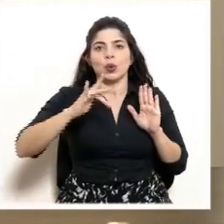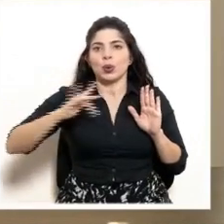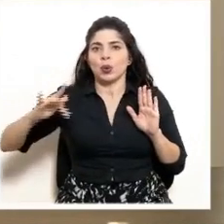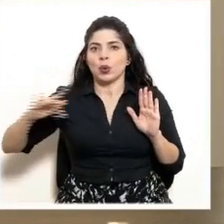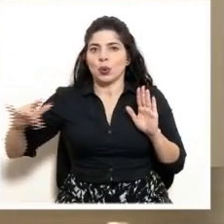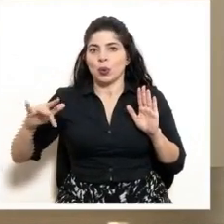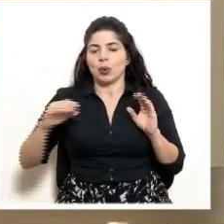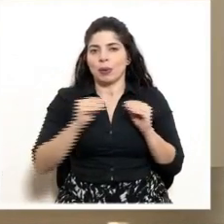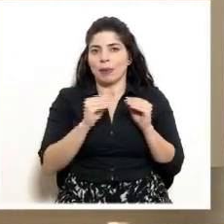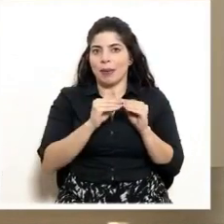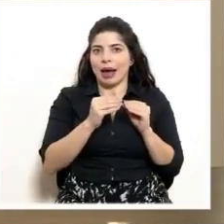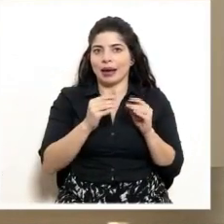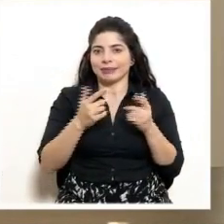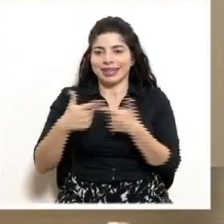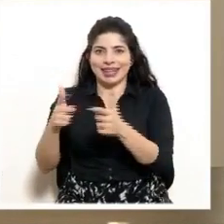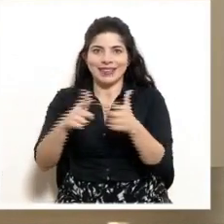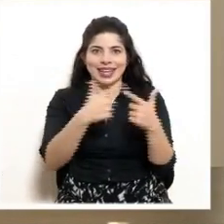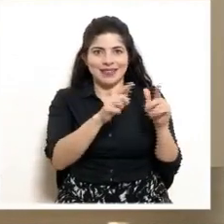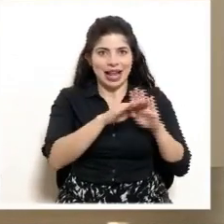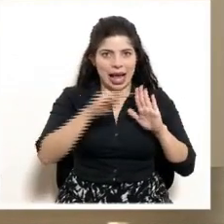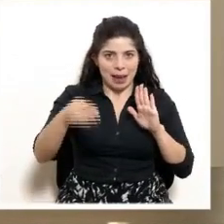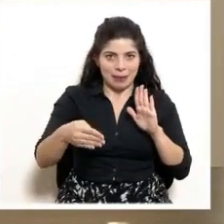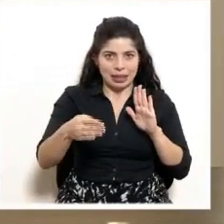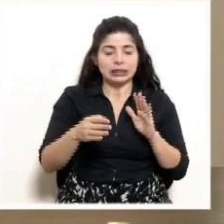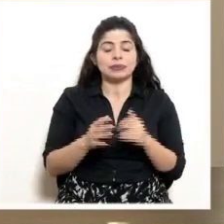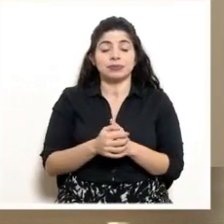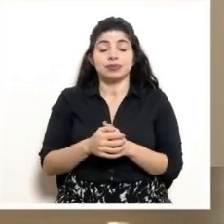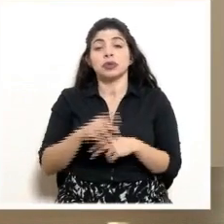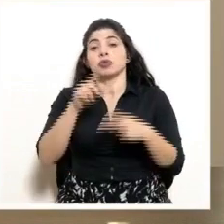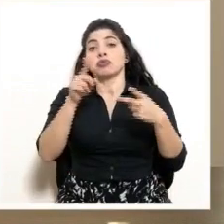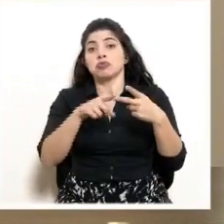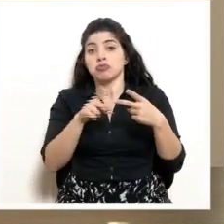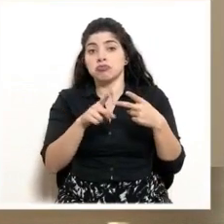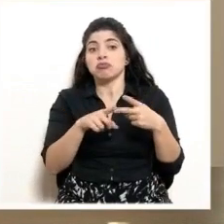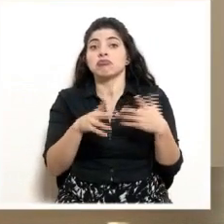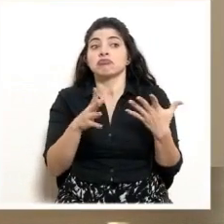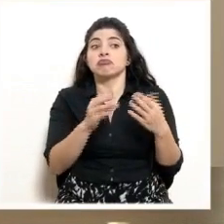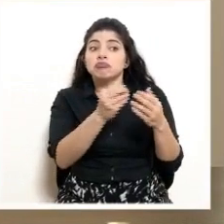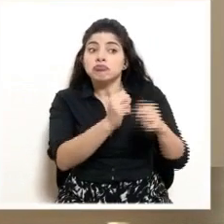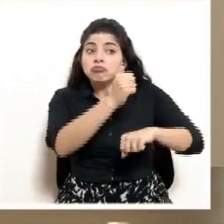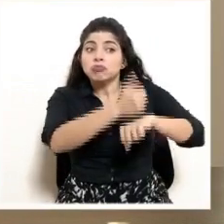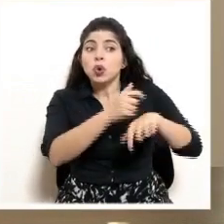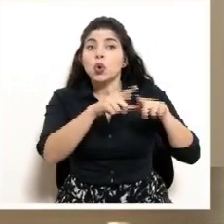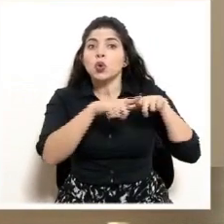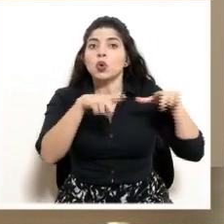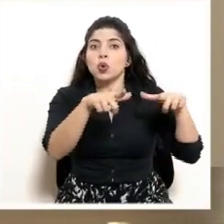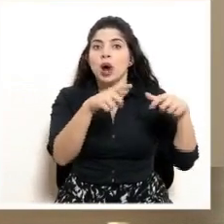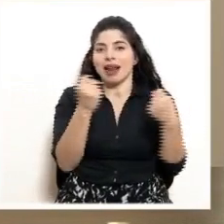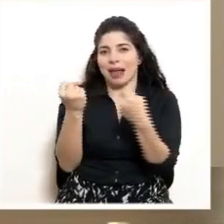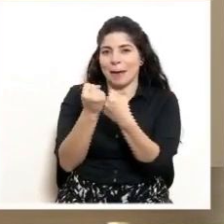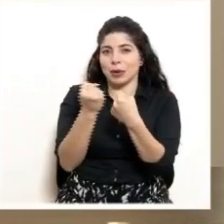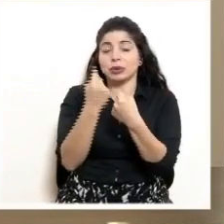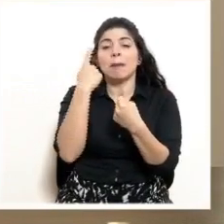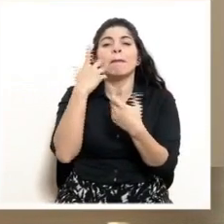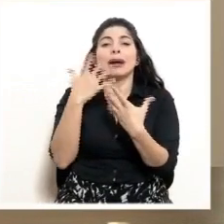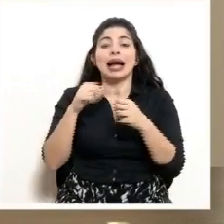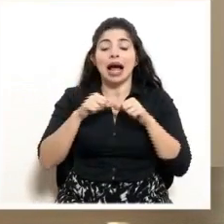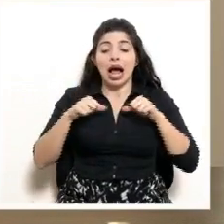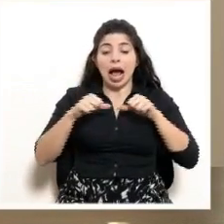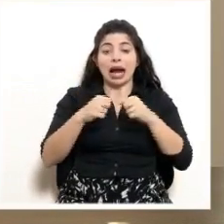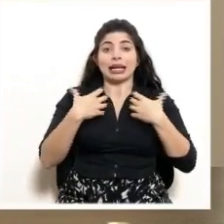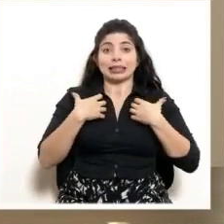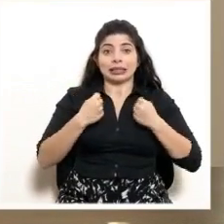Además, la posibilidad de poder generar estos centros de contención para que desde las áreas de salud,